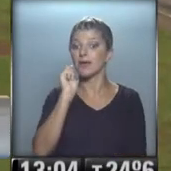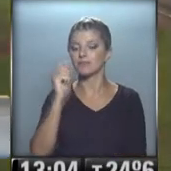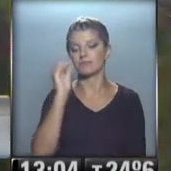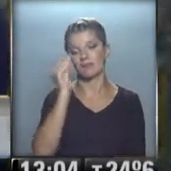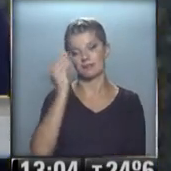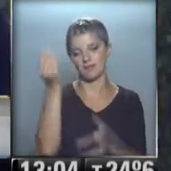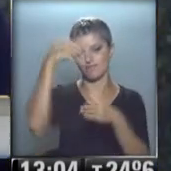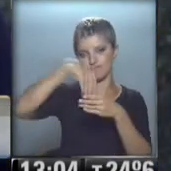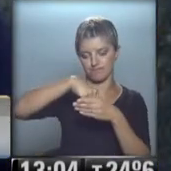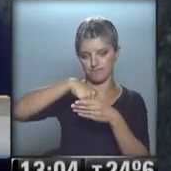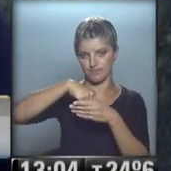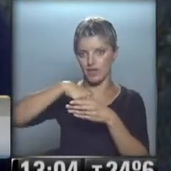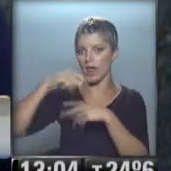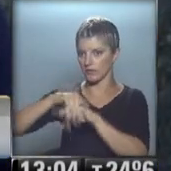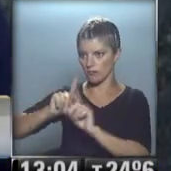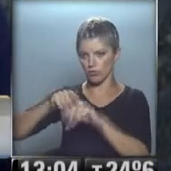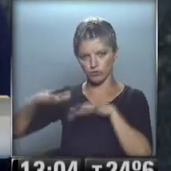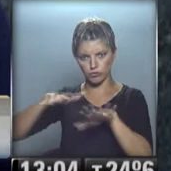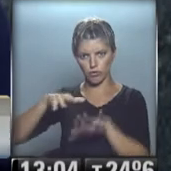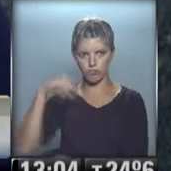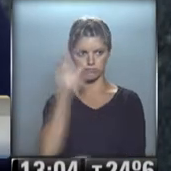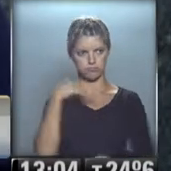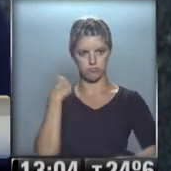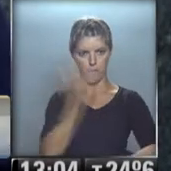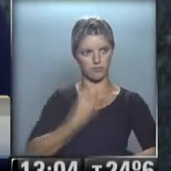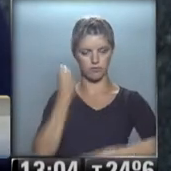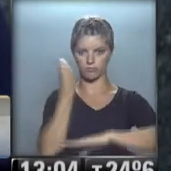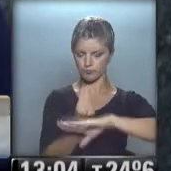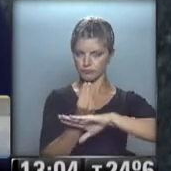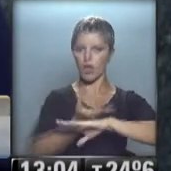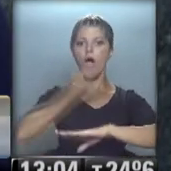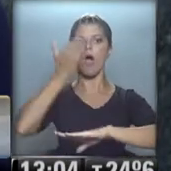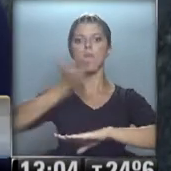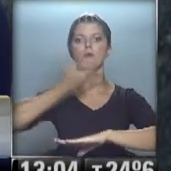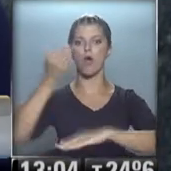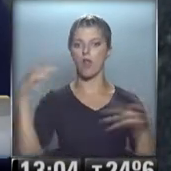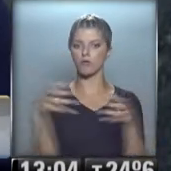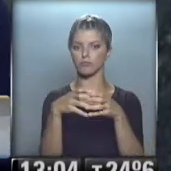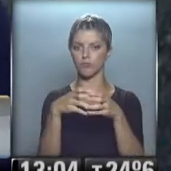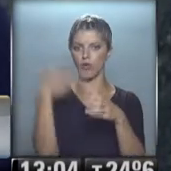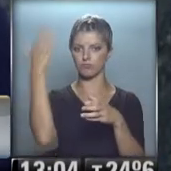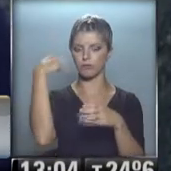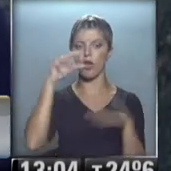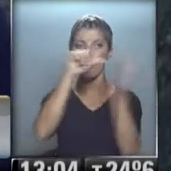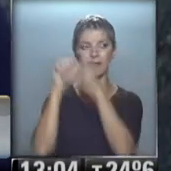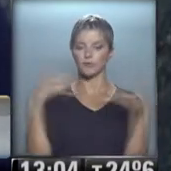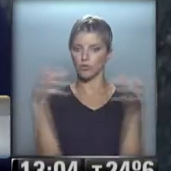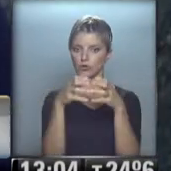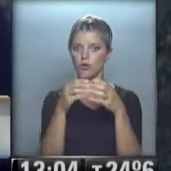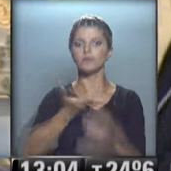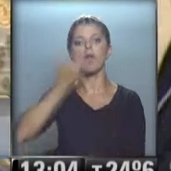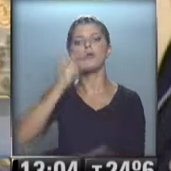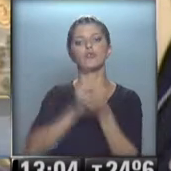En aquel momento, Rousseff no dudó en utilizar el atril de la Asamblea General de Naciones Unidas para denunciar el espionaje